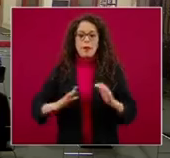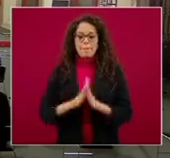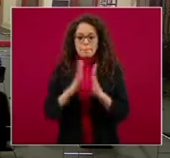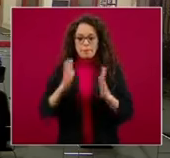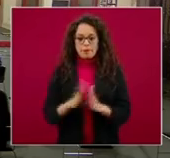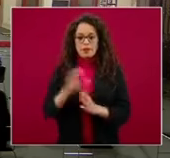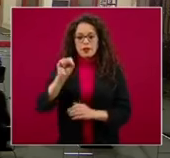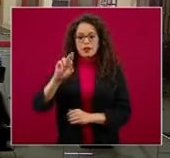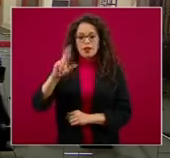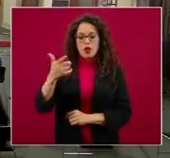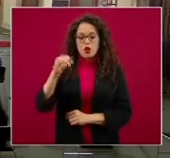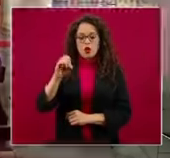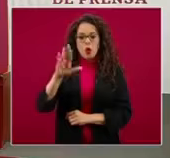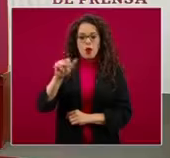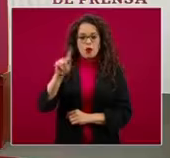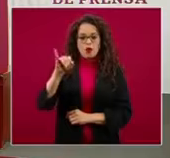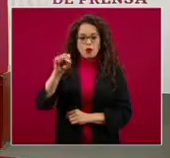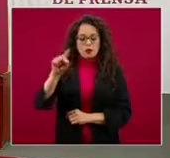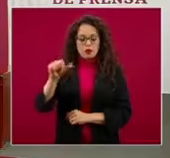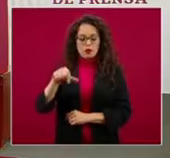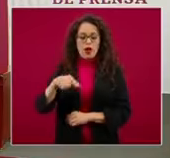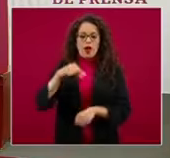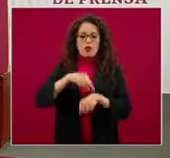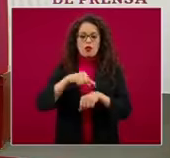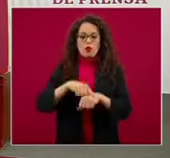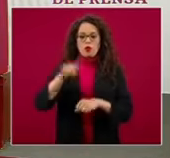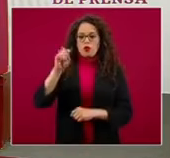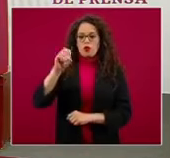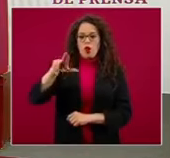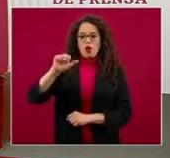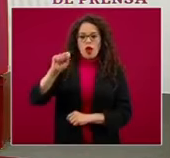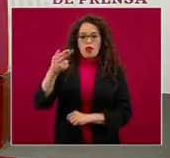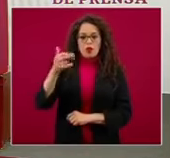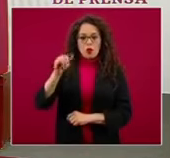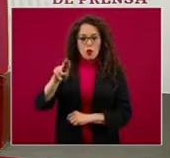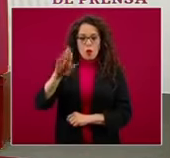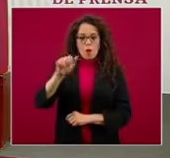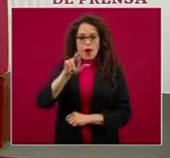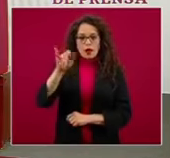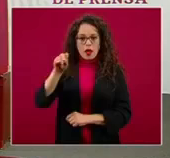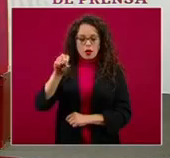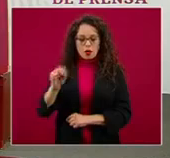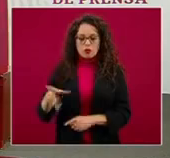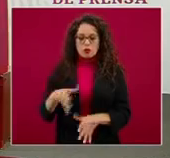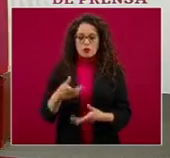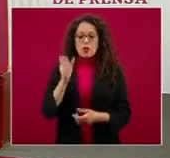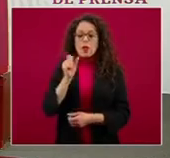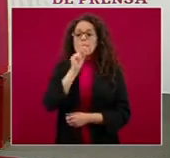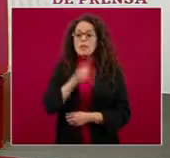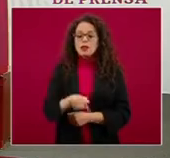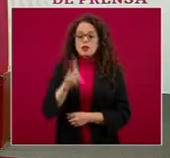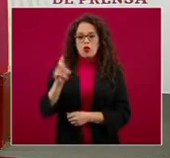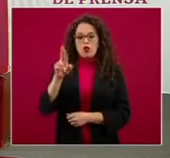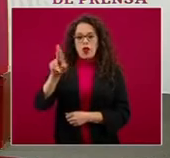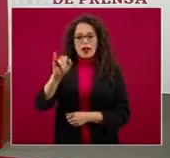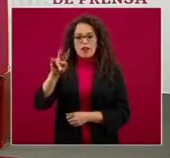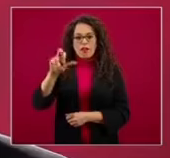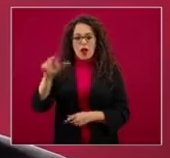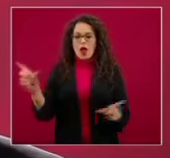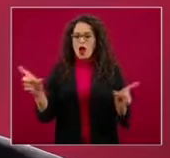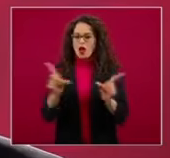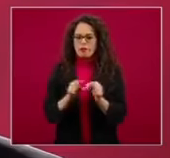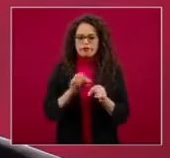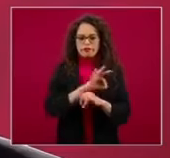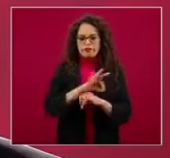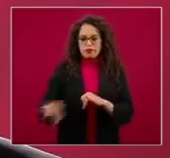Redondo, el doctor Donatiu Barrientos y el propio doctor Rivera hizo una síntesis al final